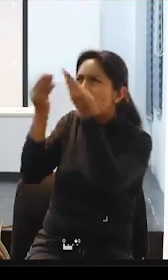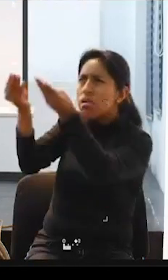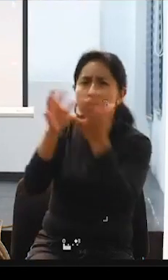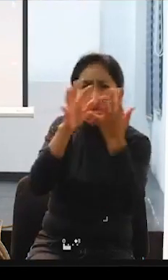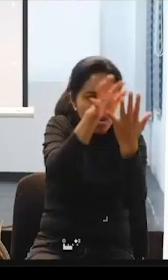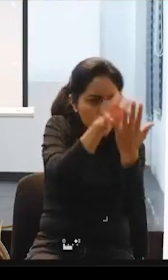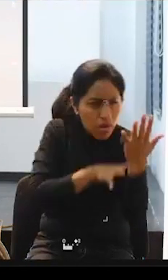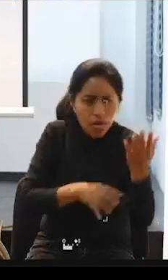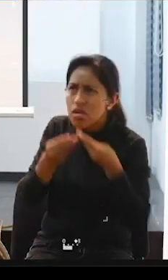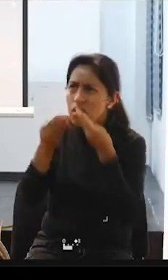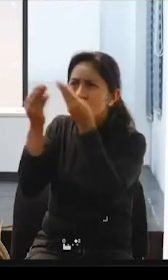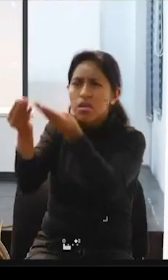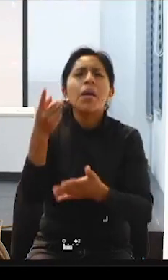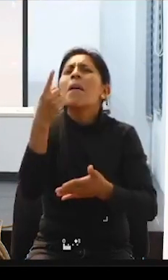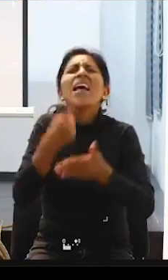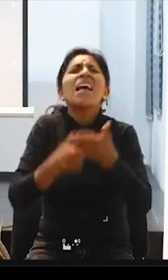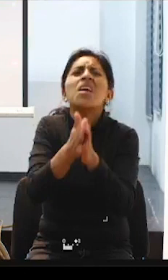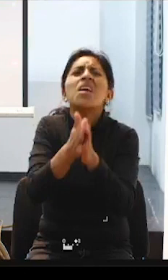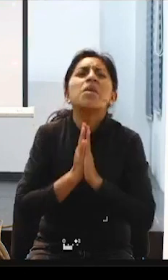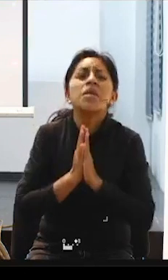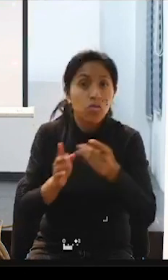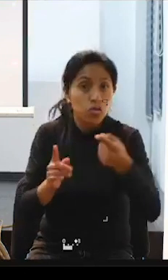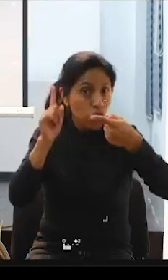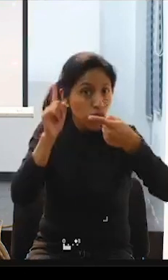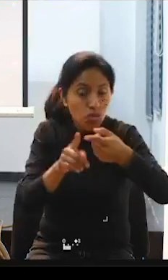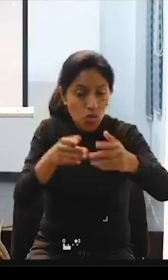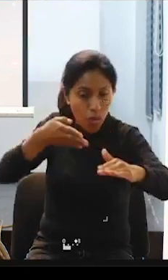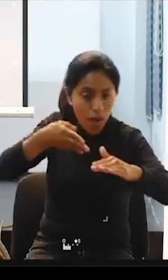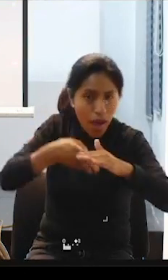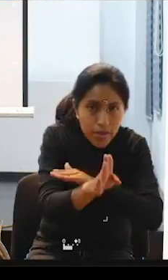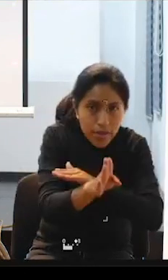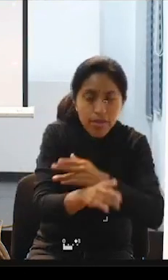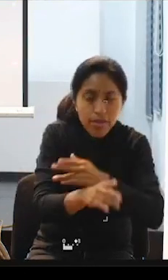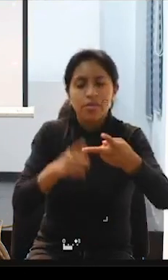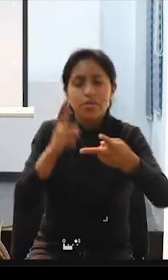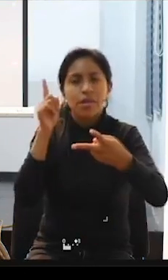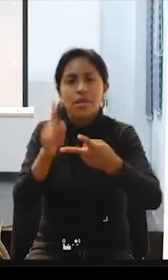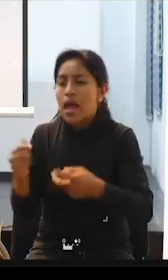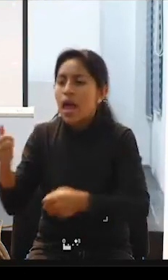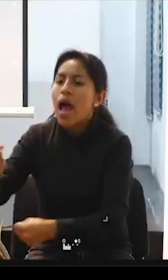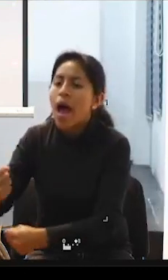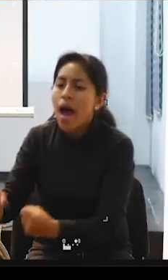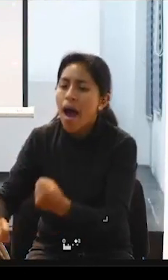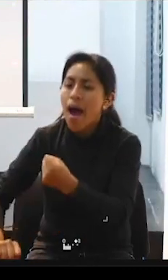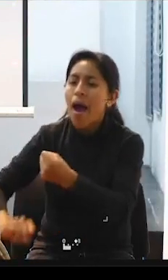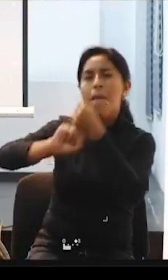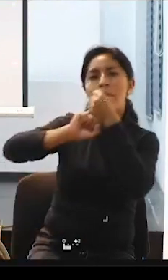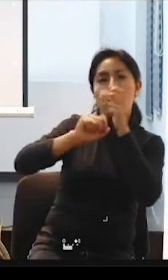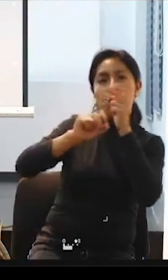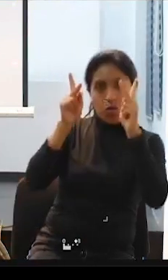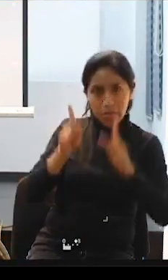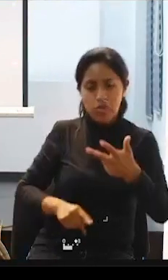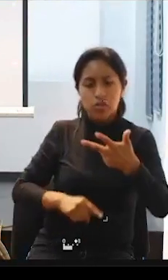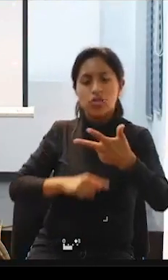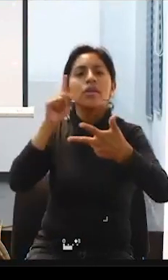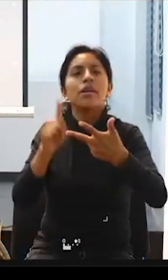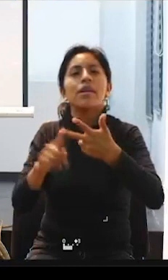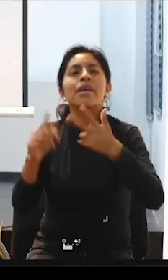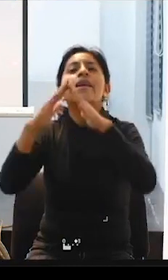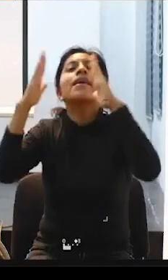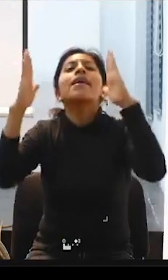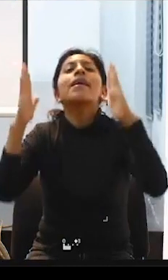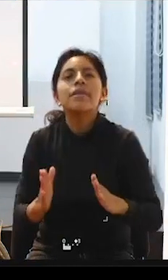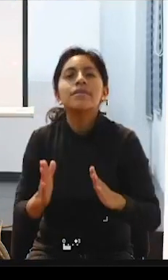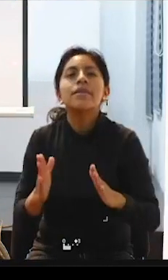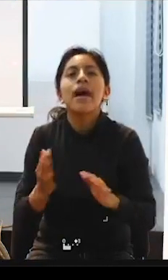Sobre todo, accesibilidad, asistencia personal, accesibilidad a la vivienda, porque, o estás en casa de tus padres,